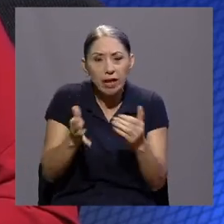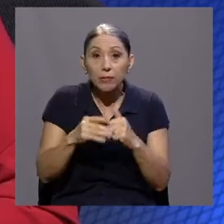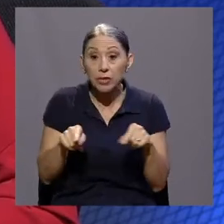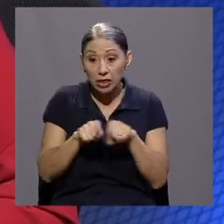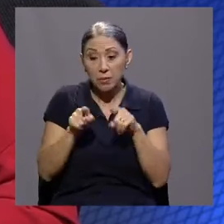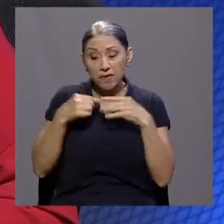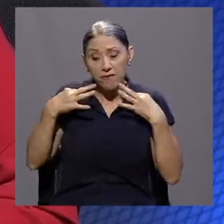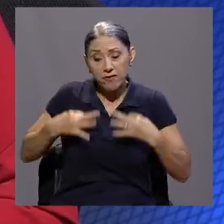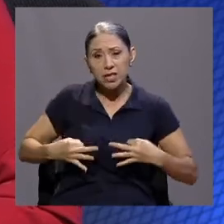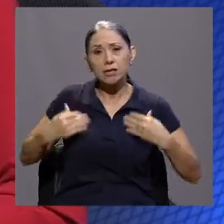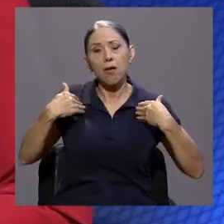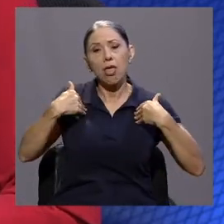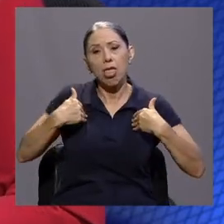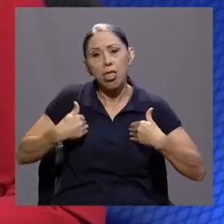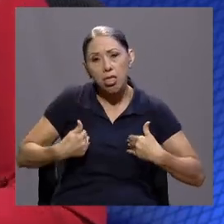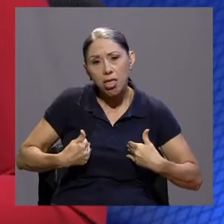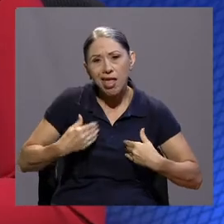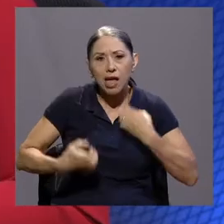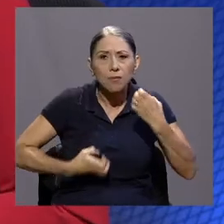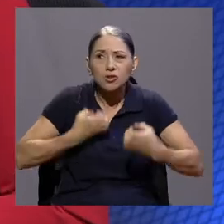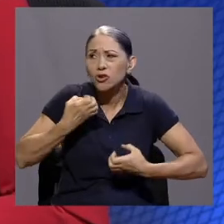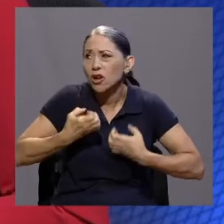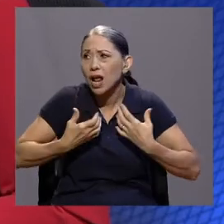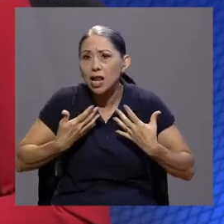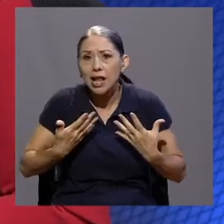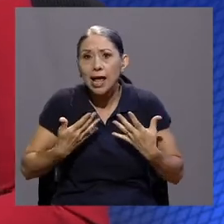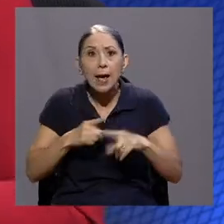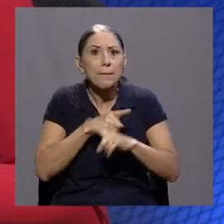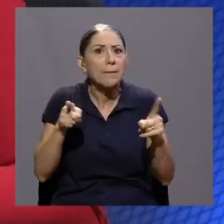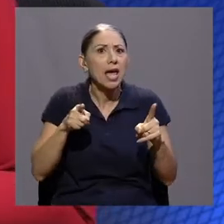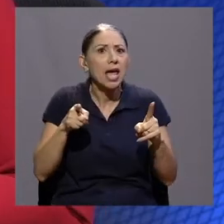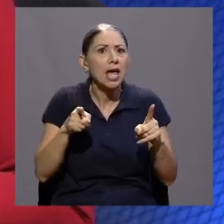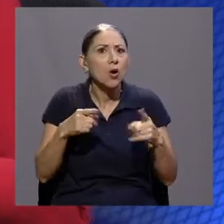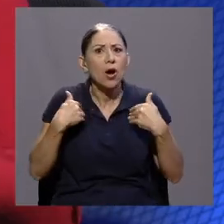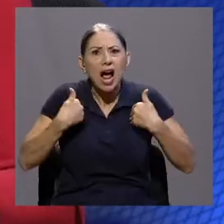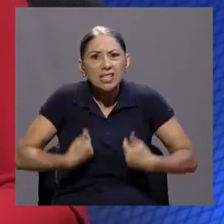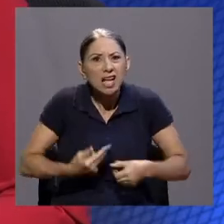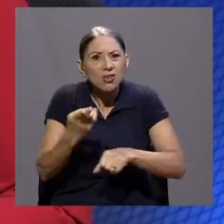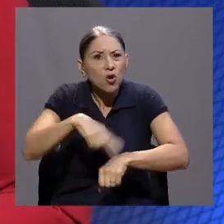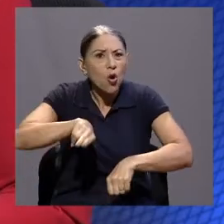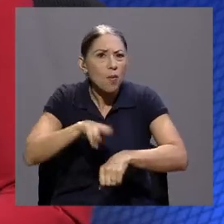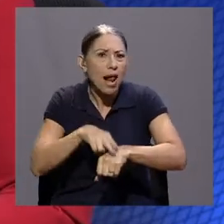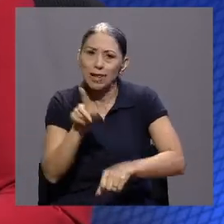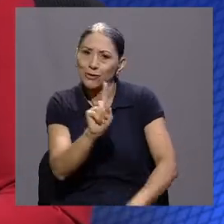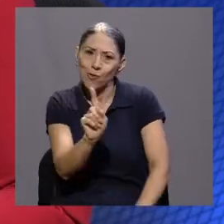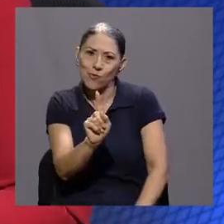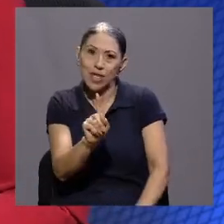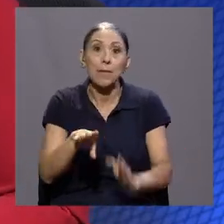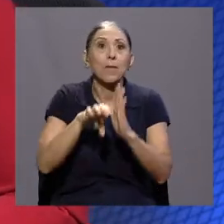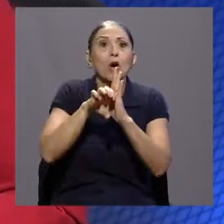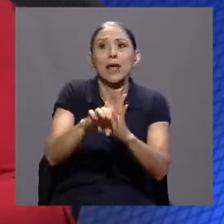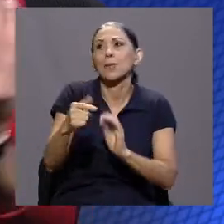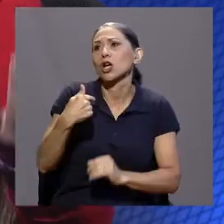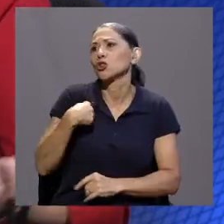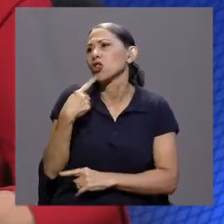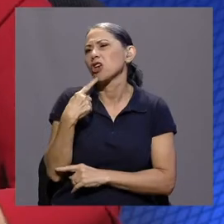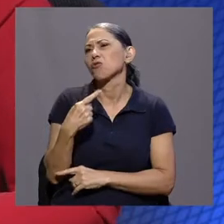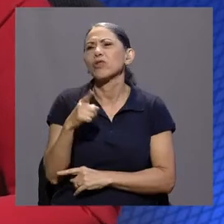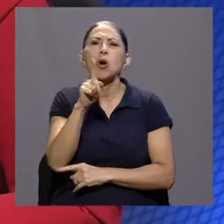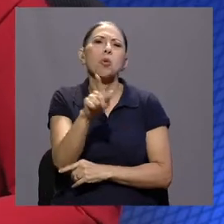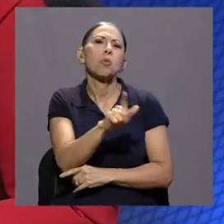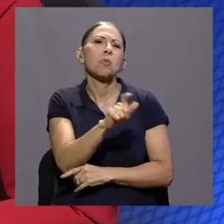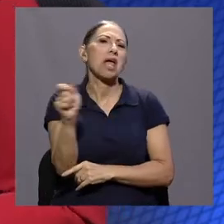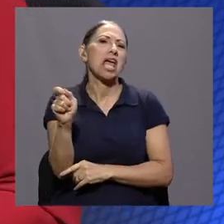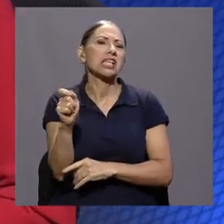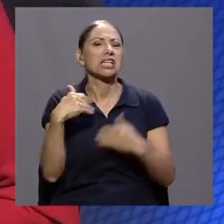físico, emocional, pero no es un cansancio normal que yo digo, bueno, tengo un mes y mal y me voy de vacaciones,